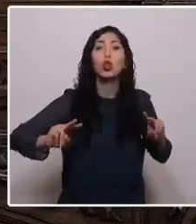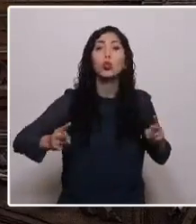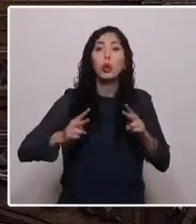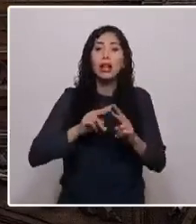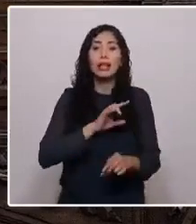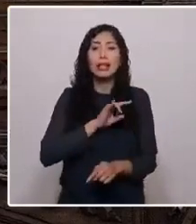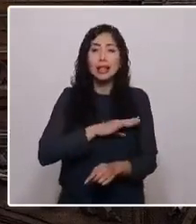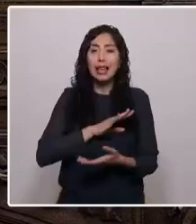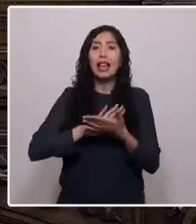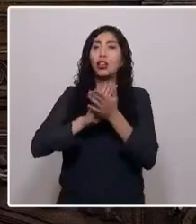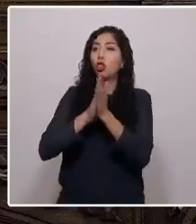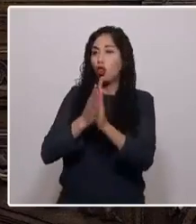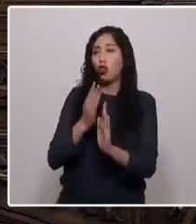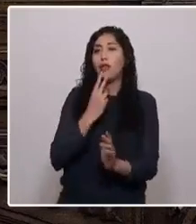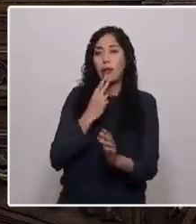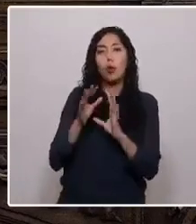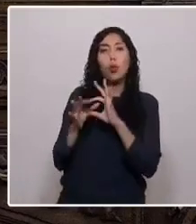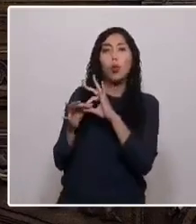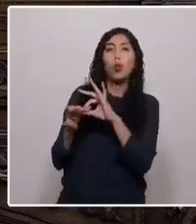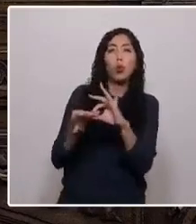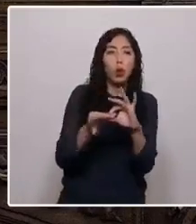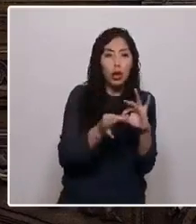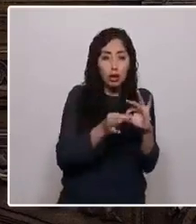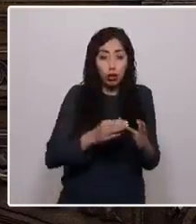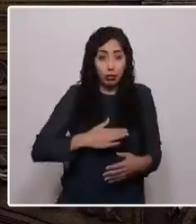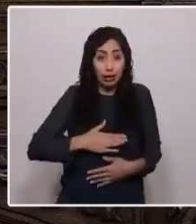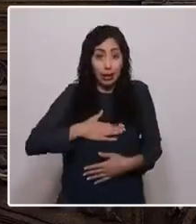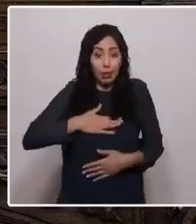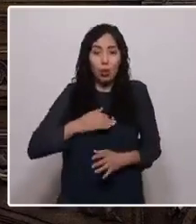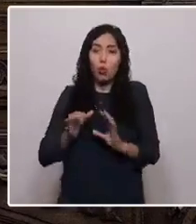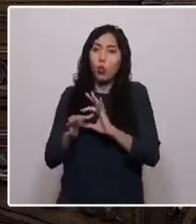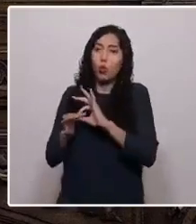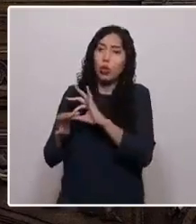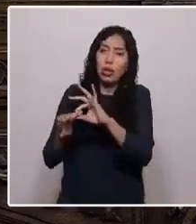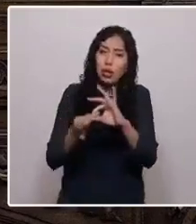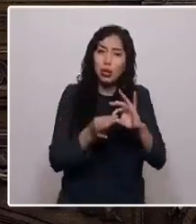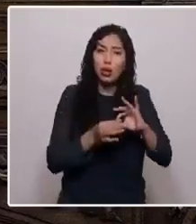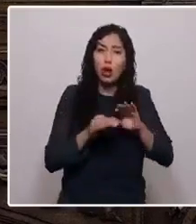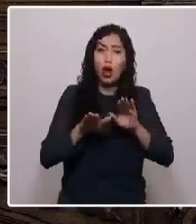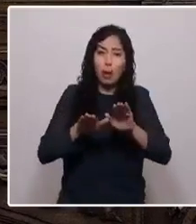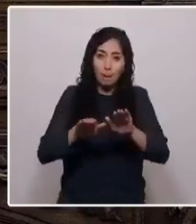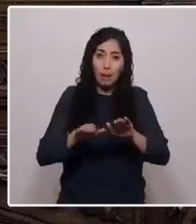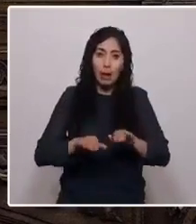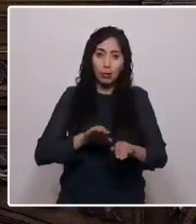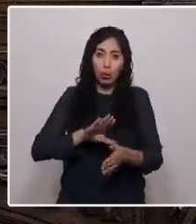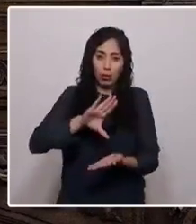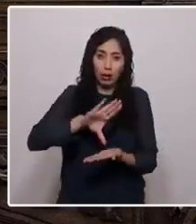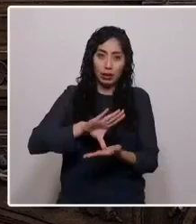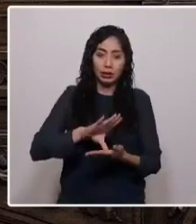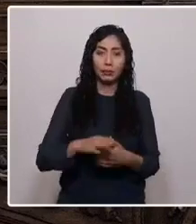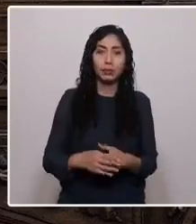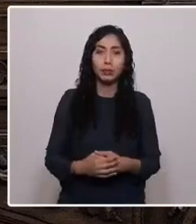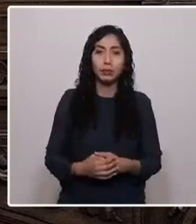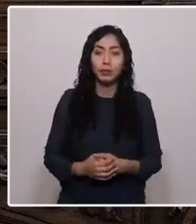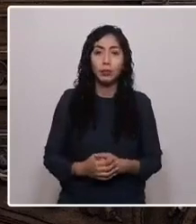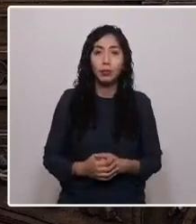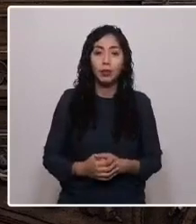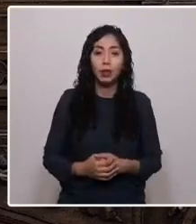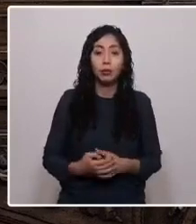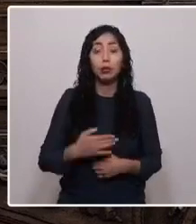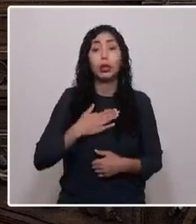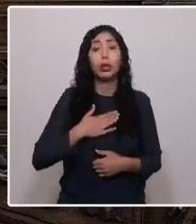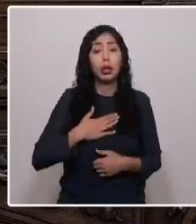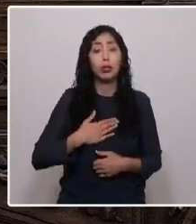unidos y nos sentamos unidos bajo la misma patria. Quiero hacer, por último, antes de terminar, presidenta, un